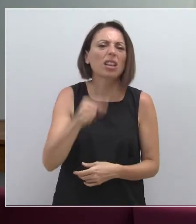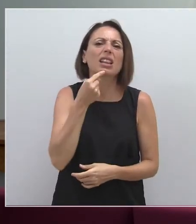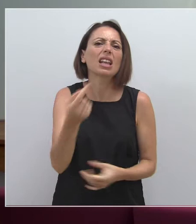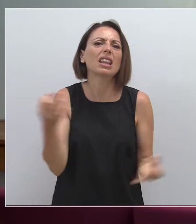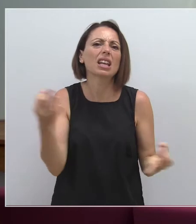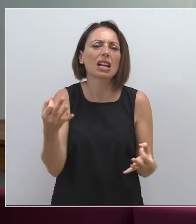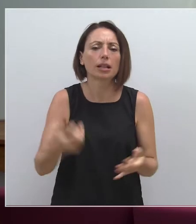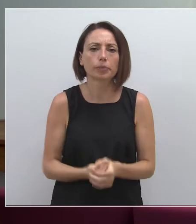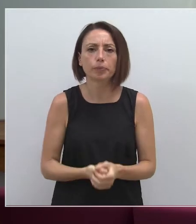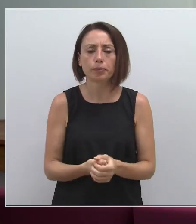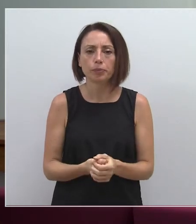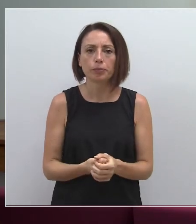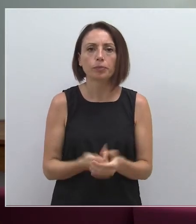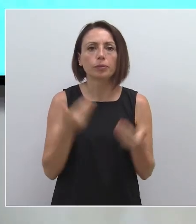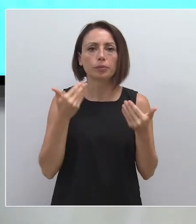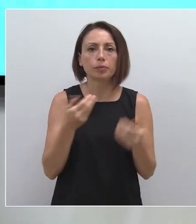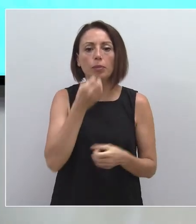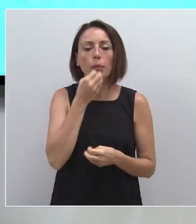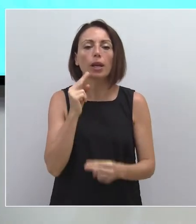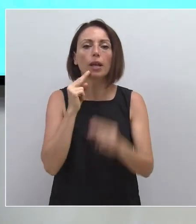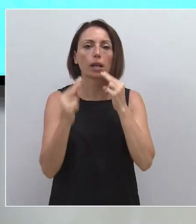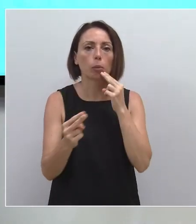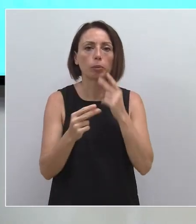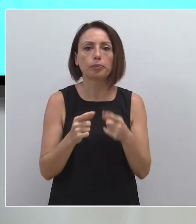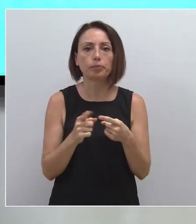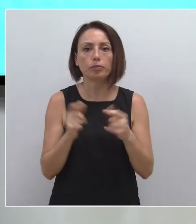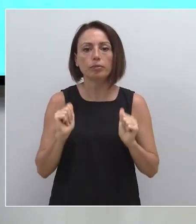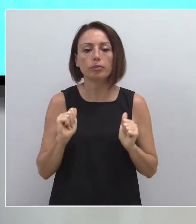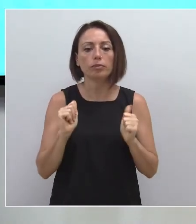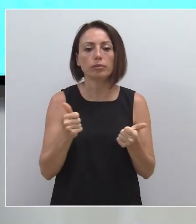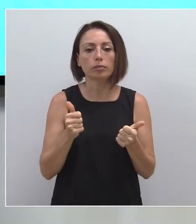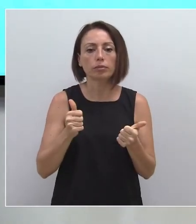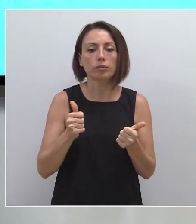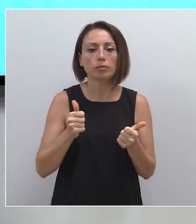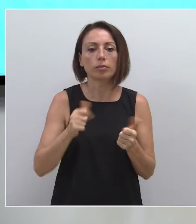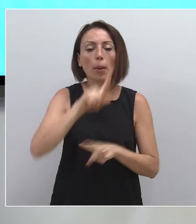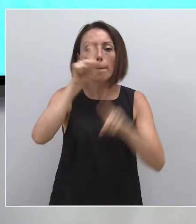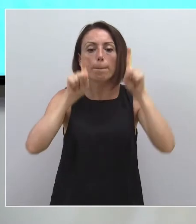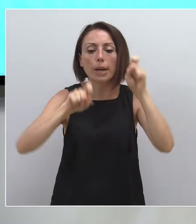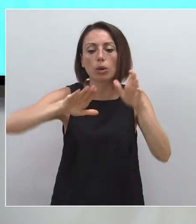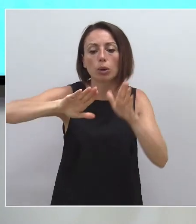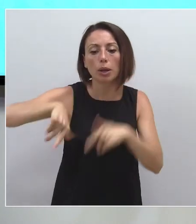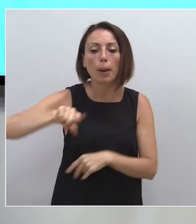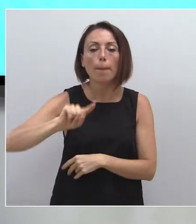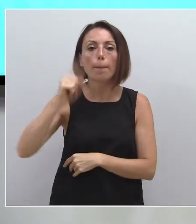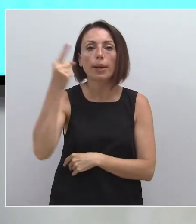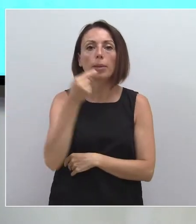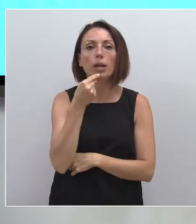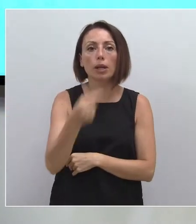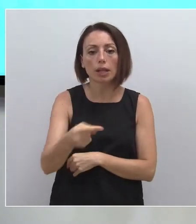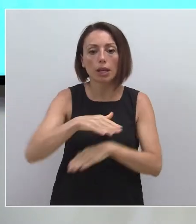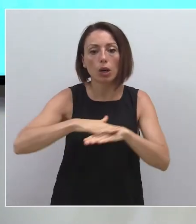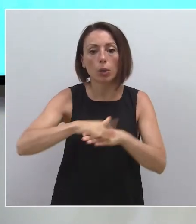ambas declaraciones? Gracias. Bueno, voy a empezar, si me permiten, por la última pregunta. Y lo primero que quiero mandar desde el Gobierno